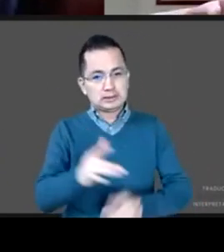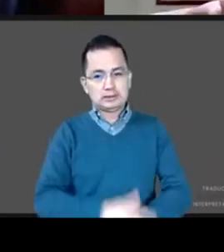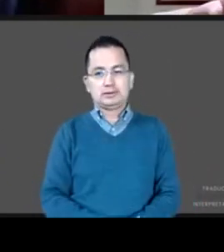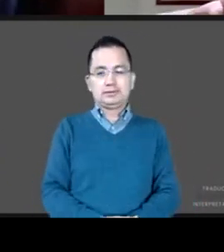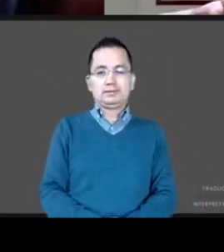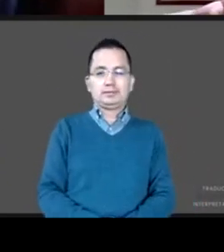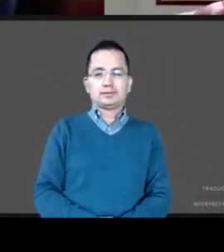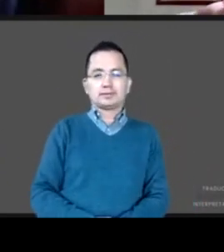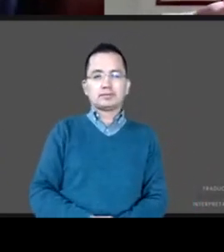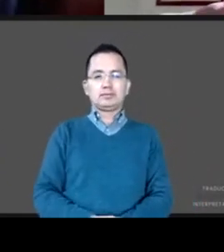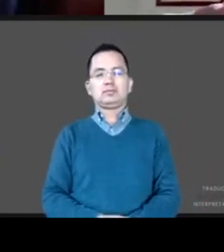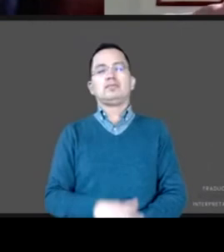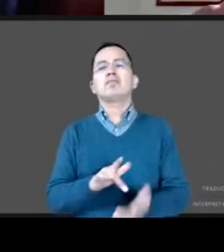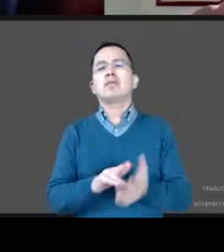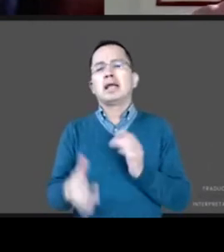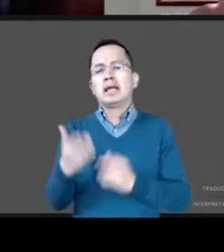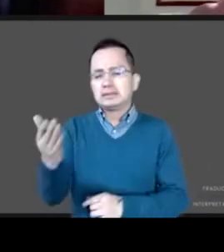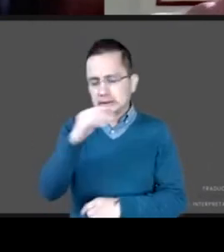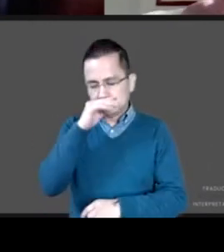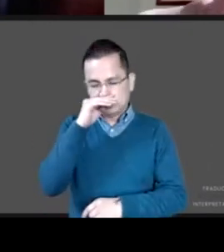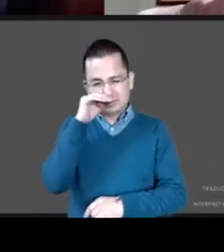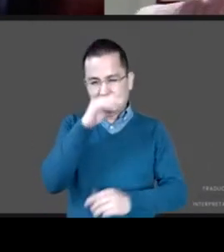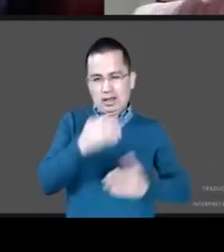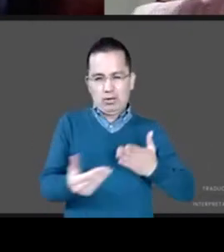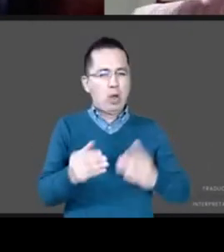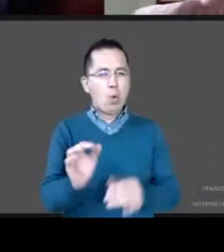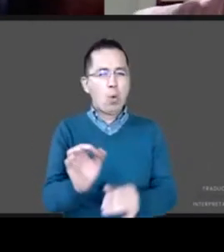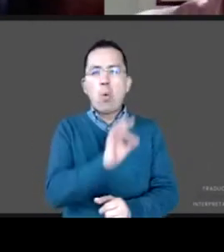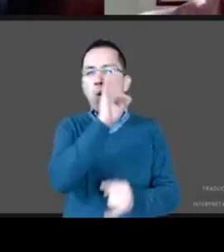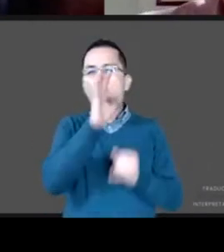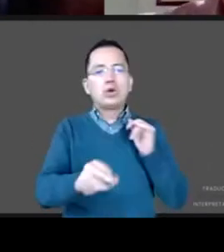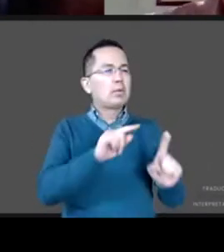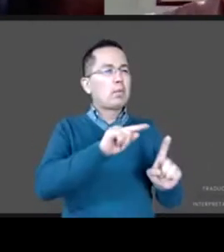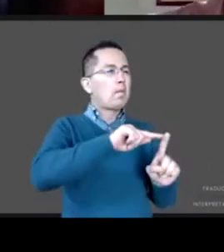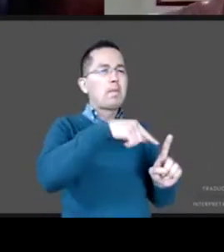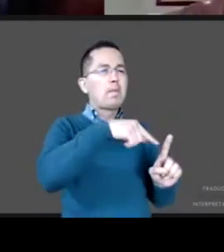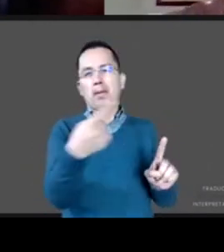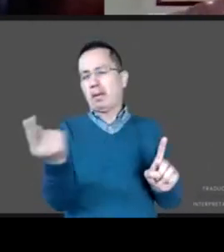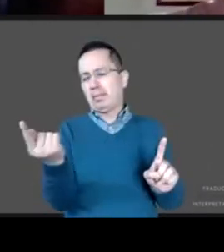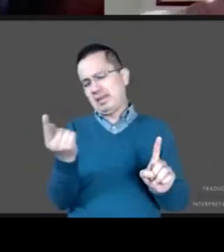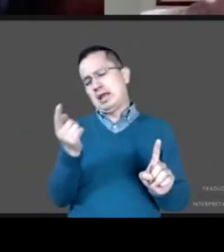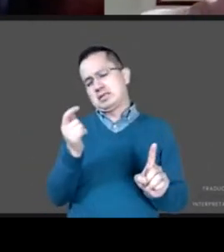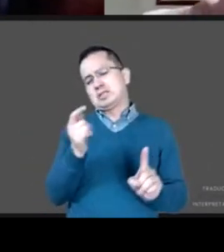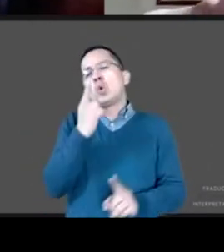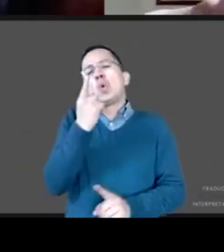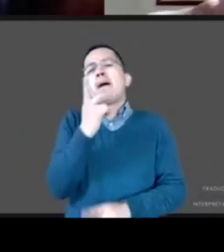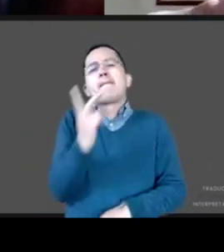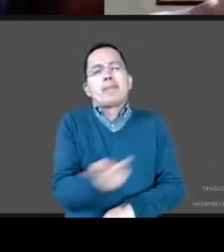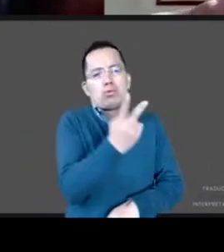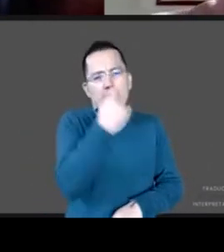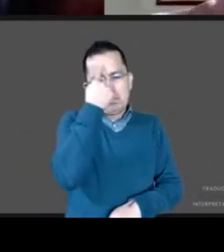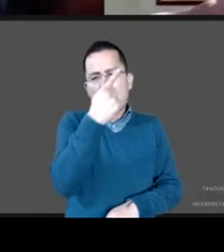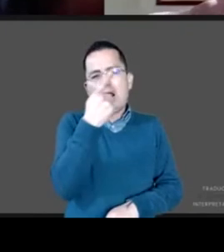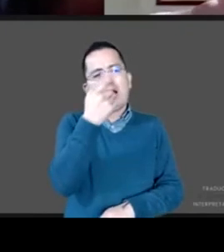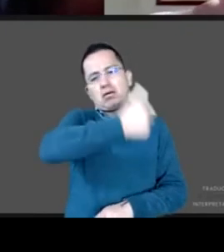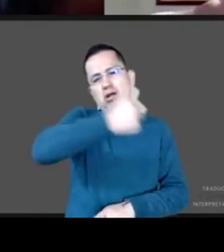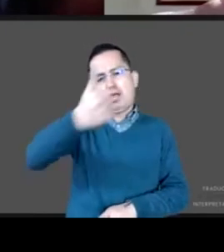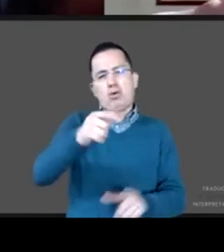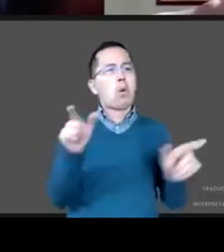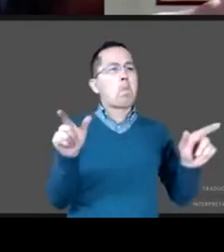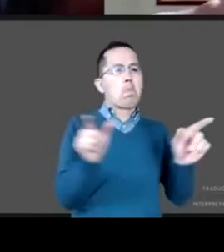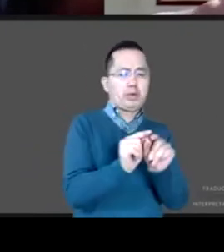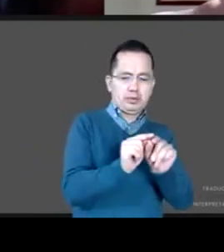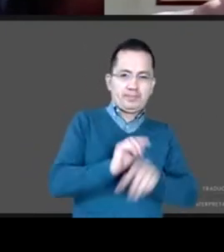Muchísimas gracias, José Manuel. Pues voy a cerrar con una última pregunta a manera de conclusión. El presidente